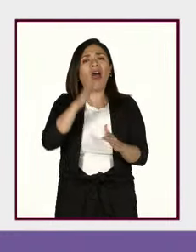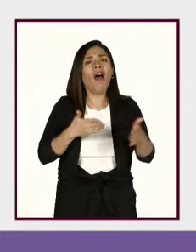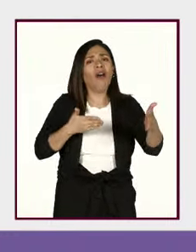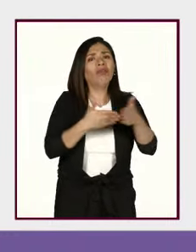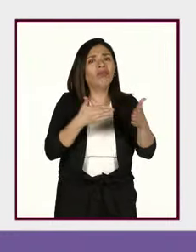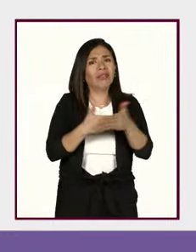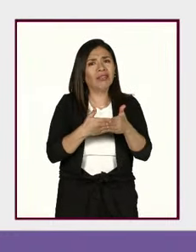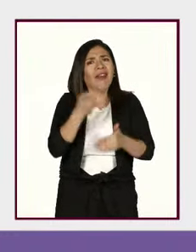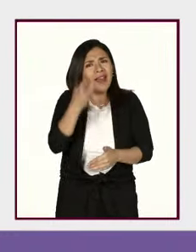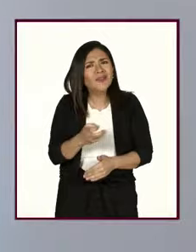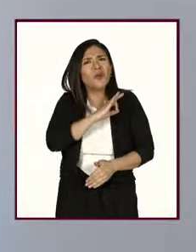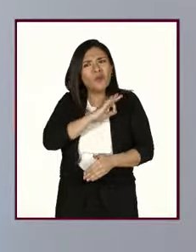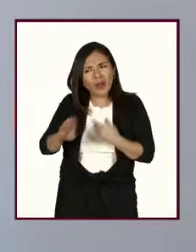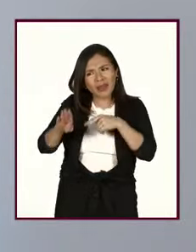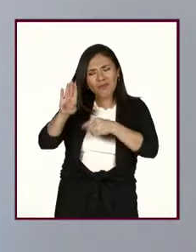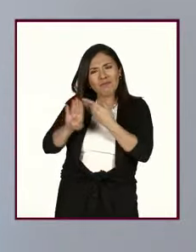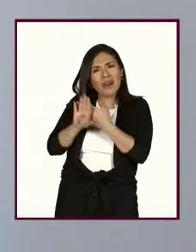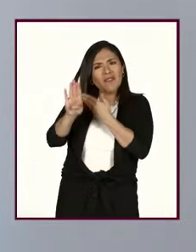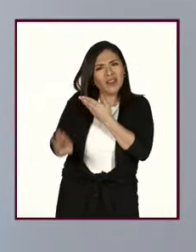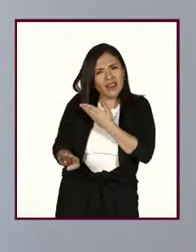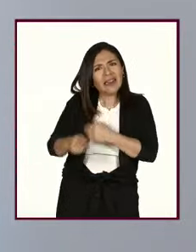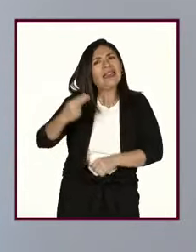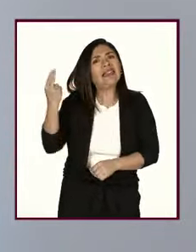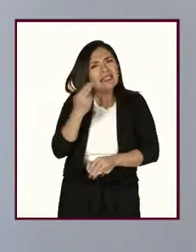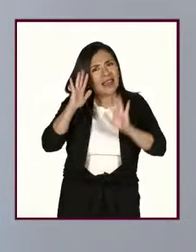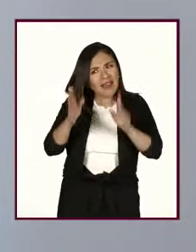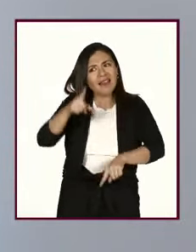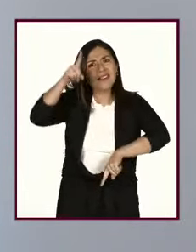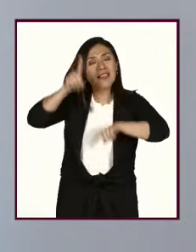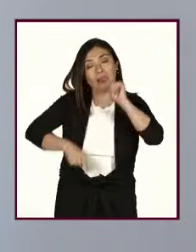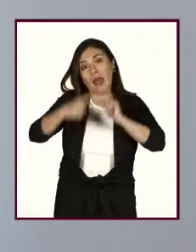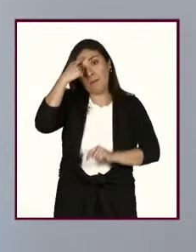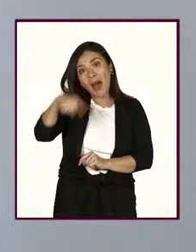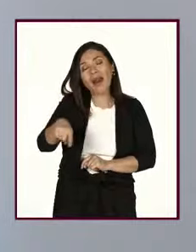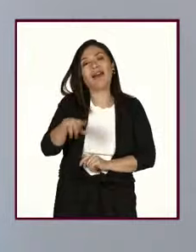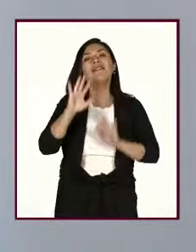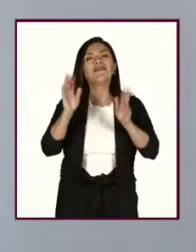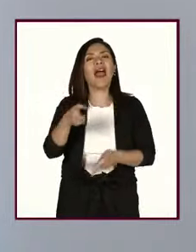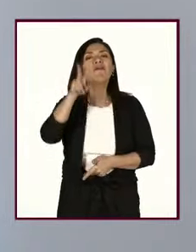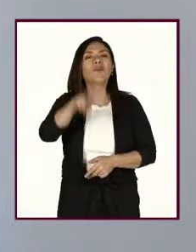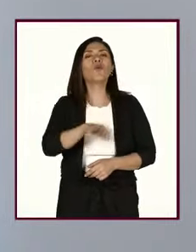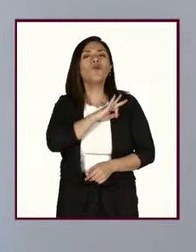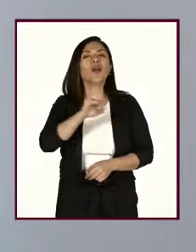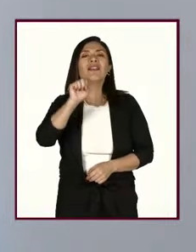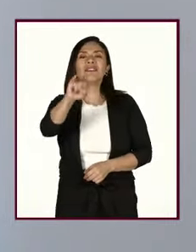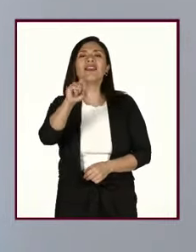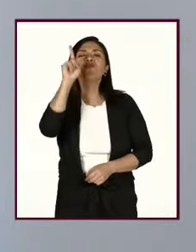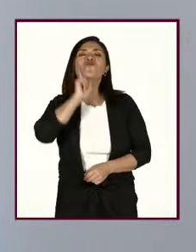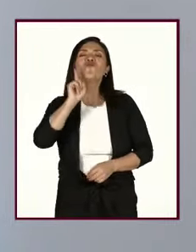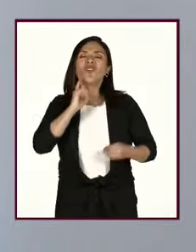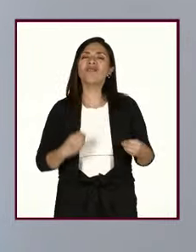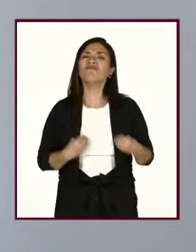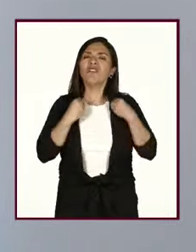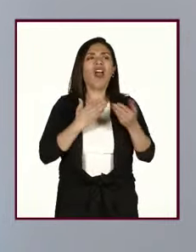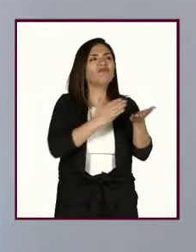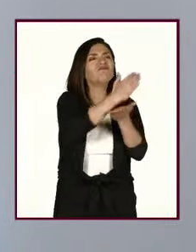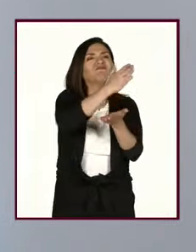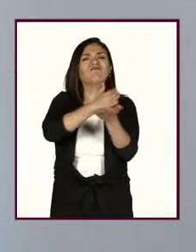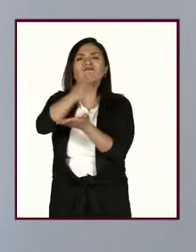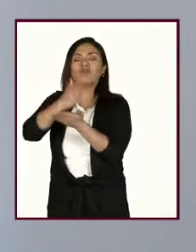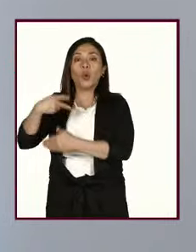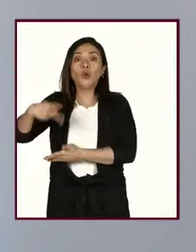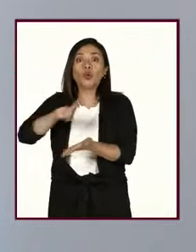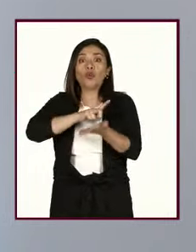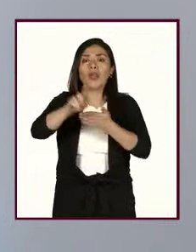se puede prevenir, se tiene que prevenir para que podamos realmente las mujeres puedan acceder a este